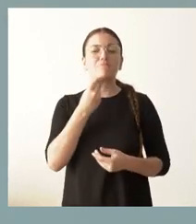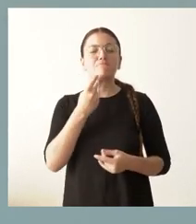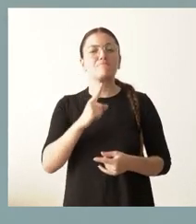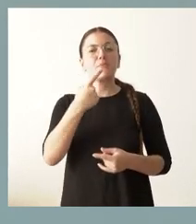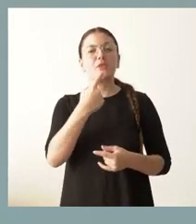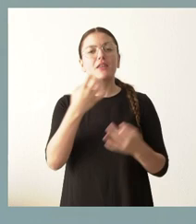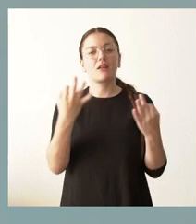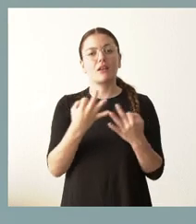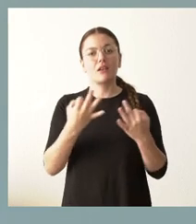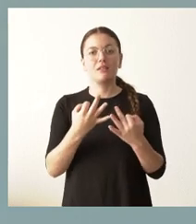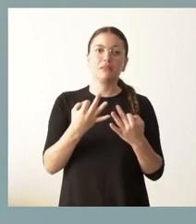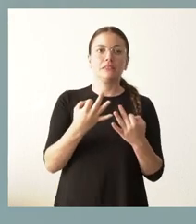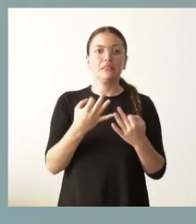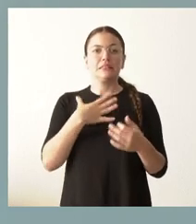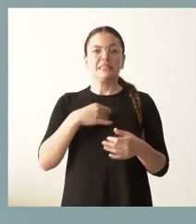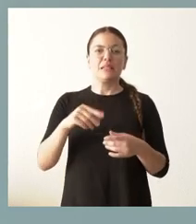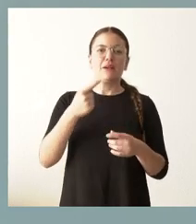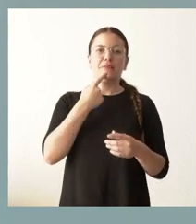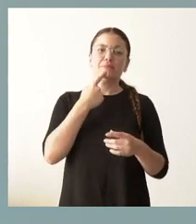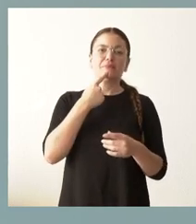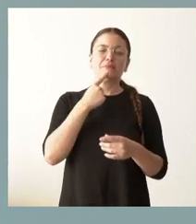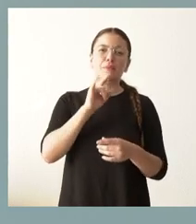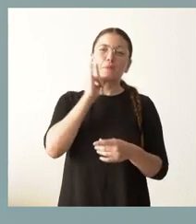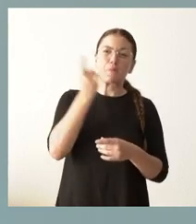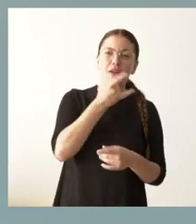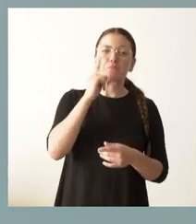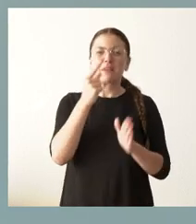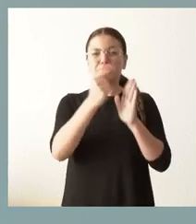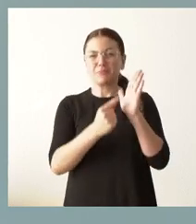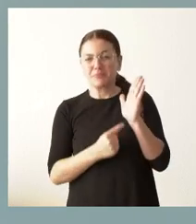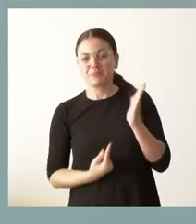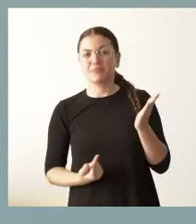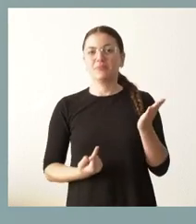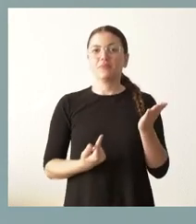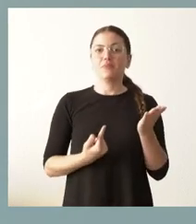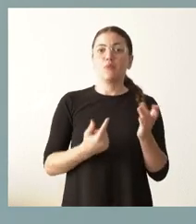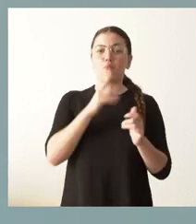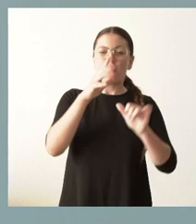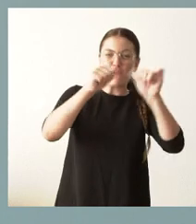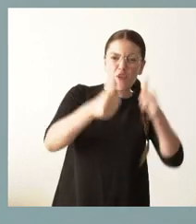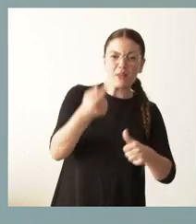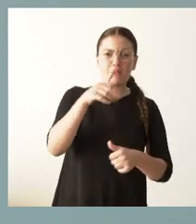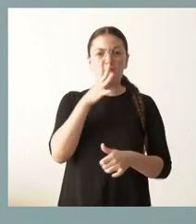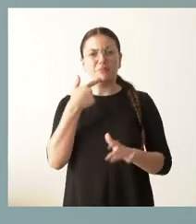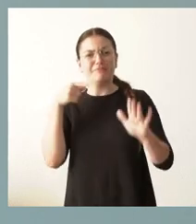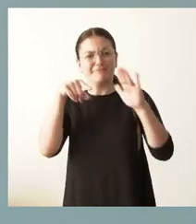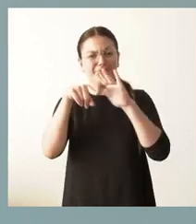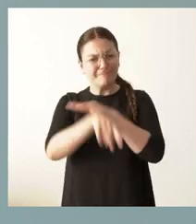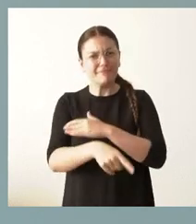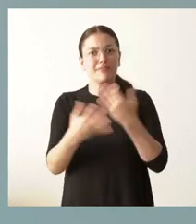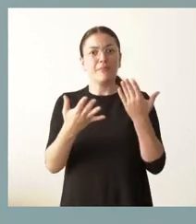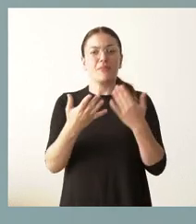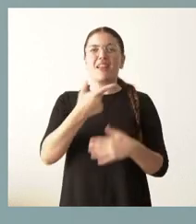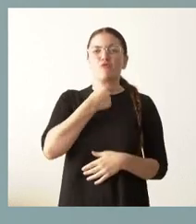importantes defectos en la forma y en el fondo. No nos gusta a nosotros y creo que no gusta a la mayor parte de las comunidades autónomas.